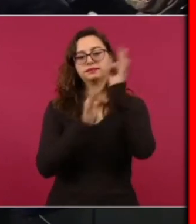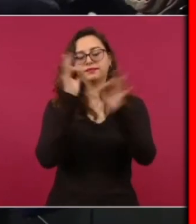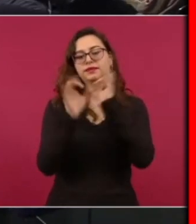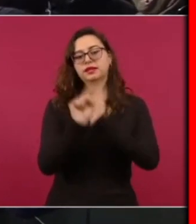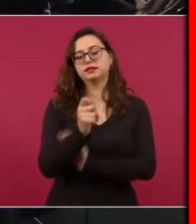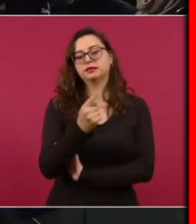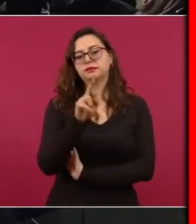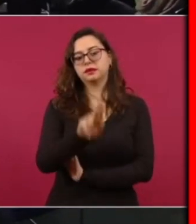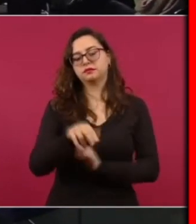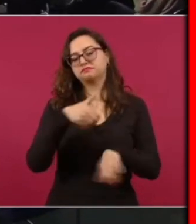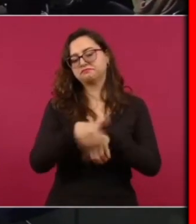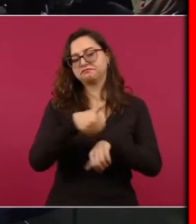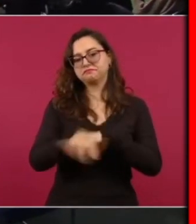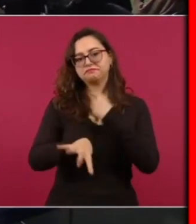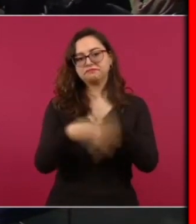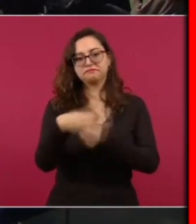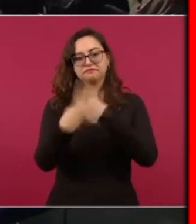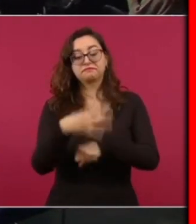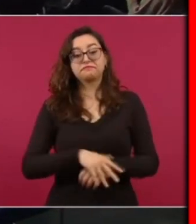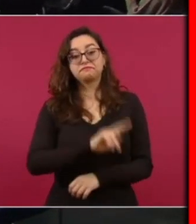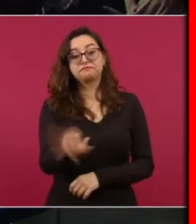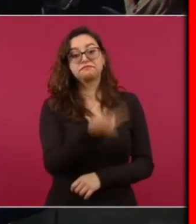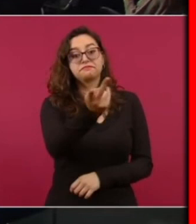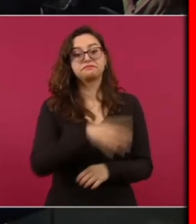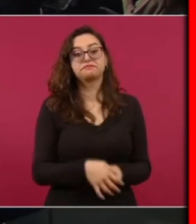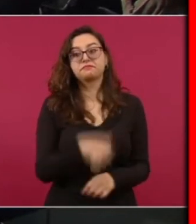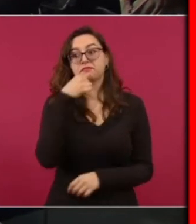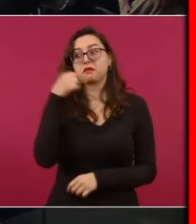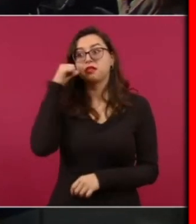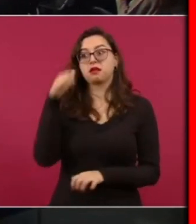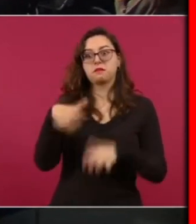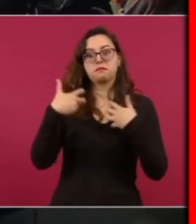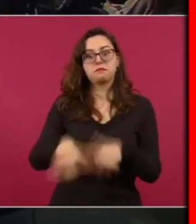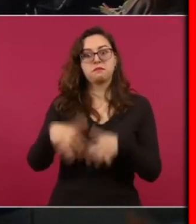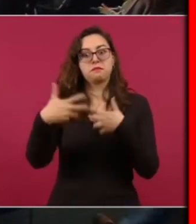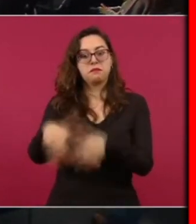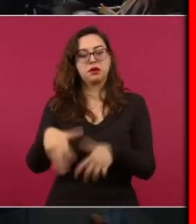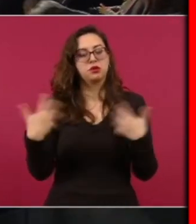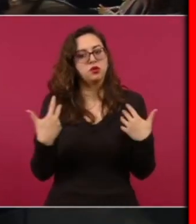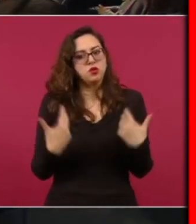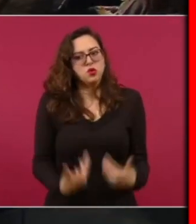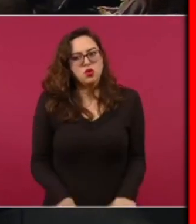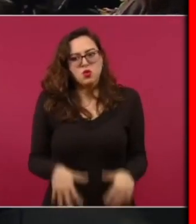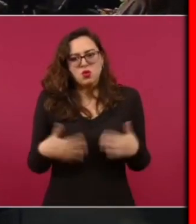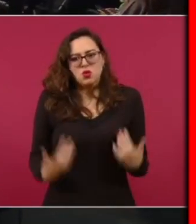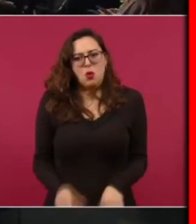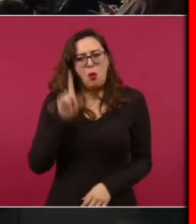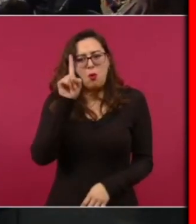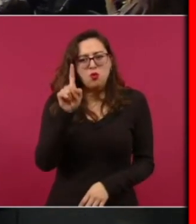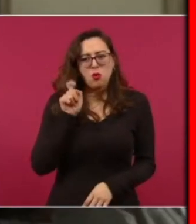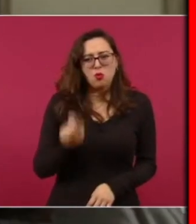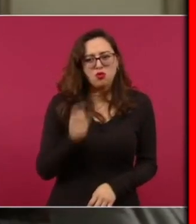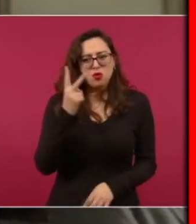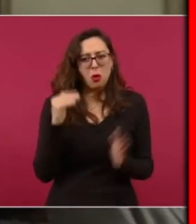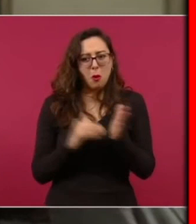Preguntarle, presidente, sus impresiones de la marcha del día de ayer ¿Esperaba esta respuesta de 1.2 millones de personas que asistieran? ¿Qué